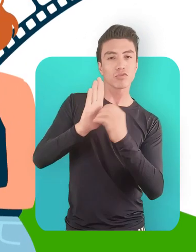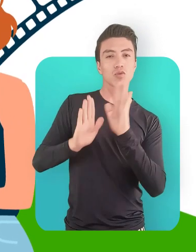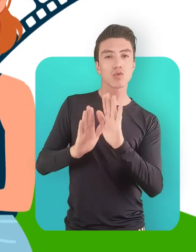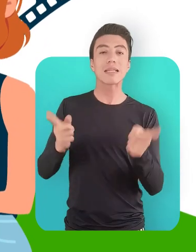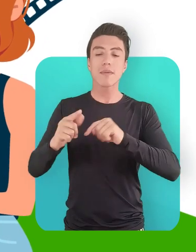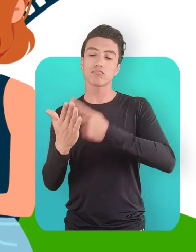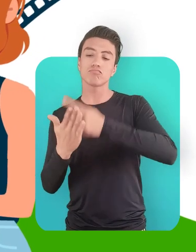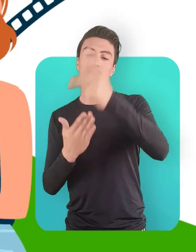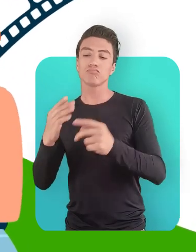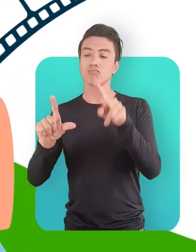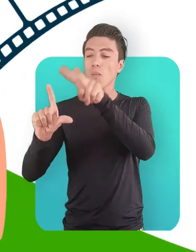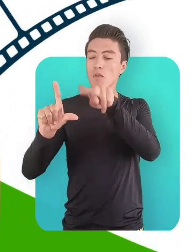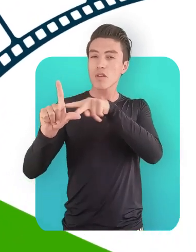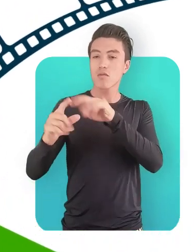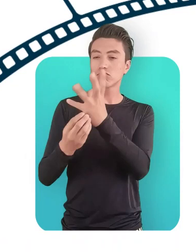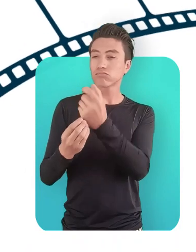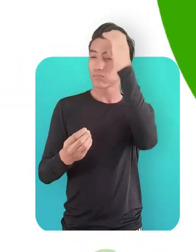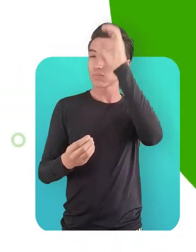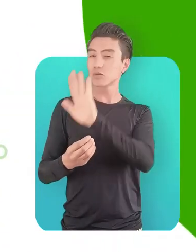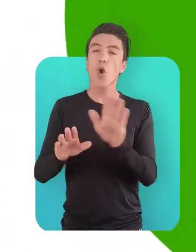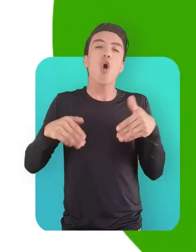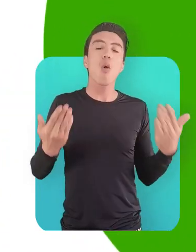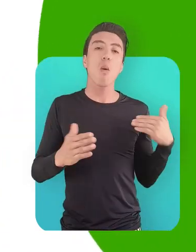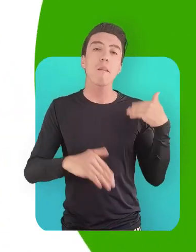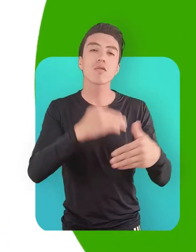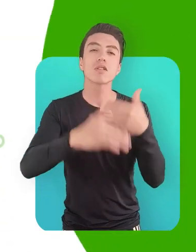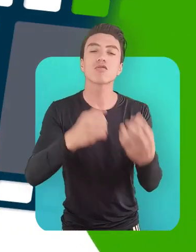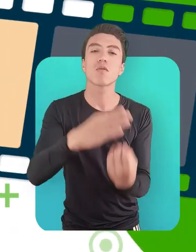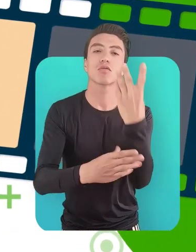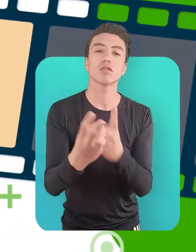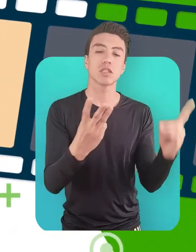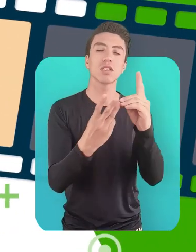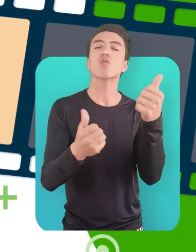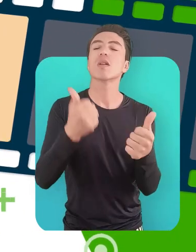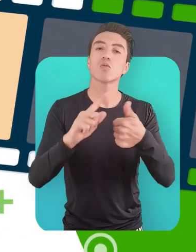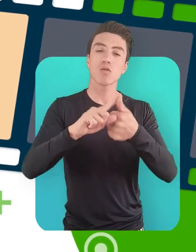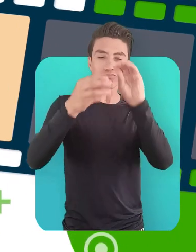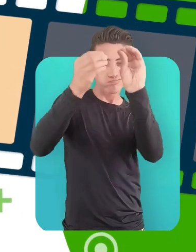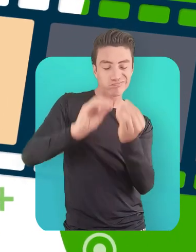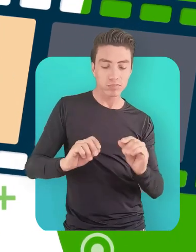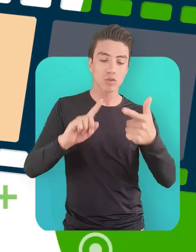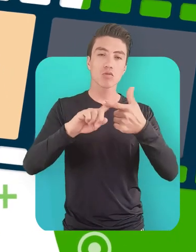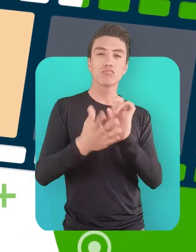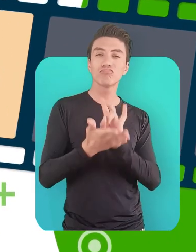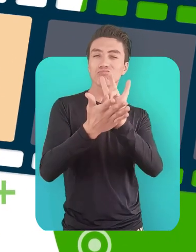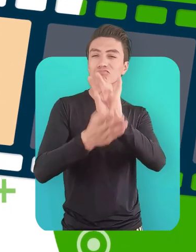conceptual de un proyecto audiovisual, al ejecutar procesos de producción 3D como esculpir,